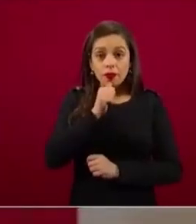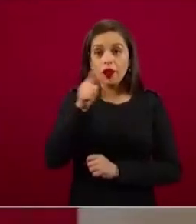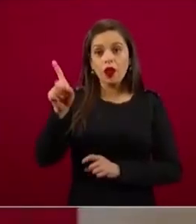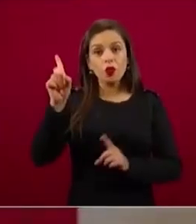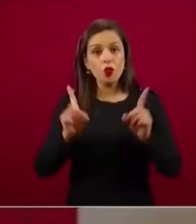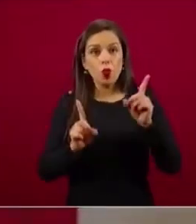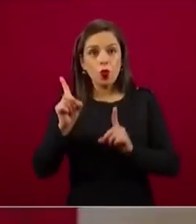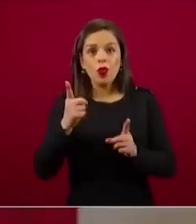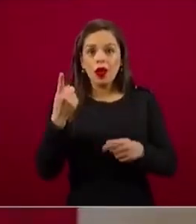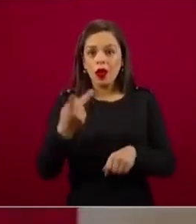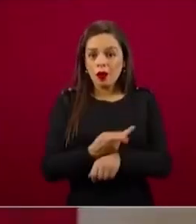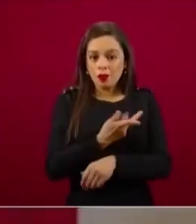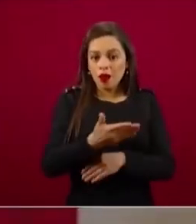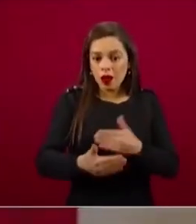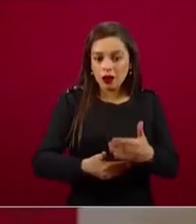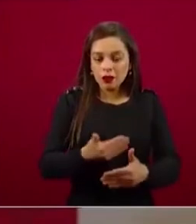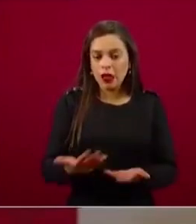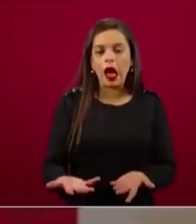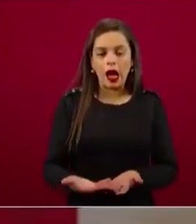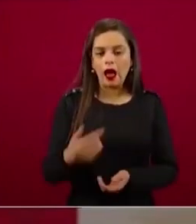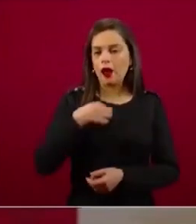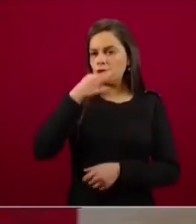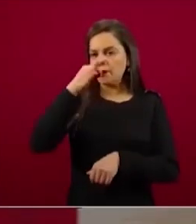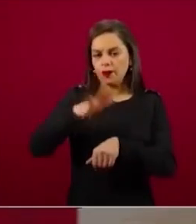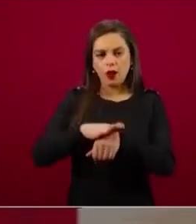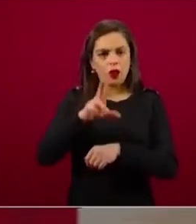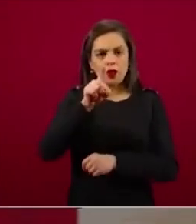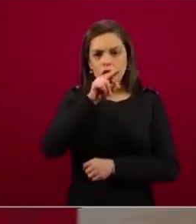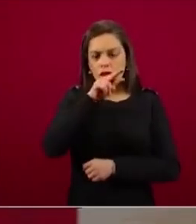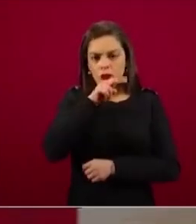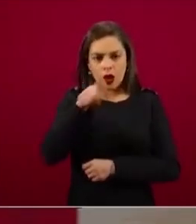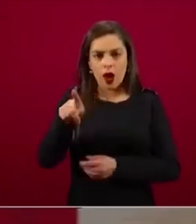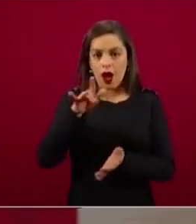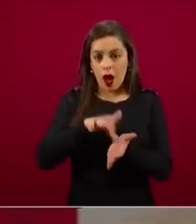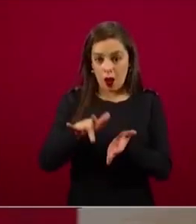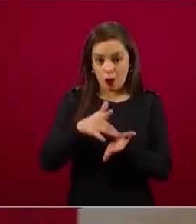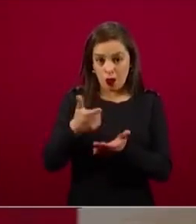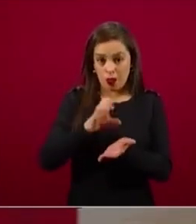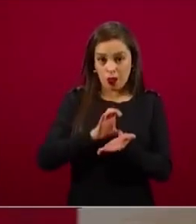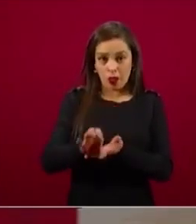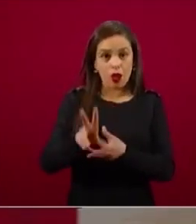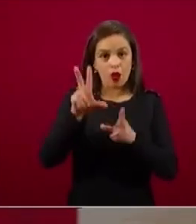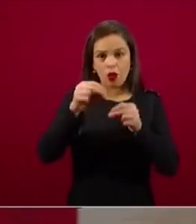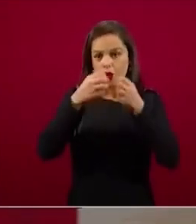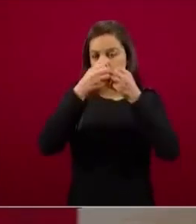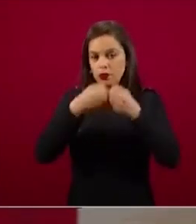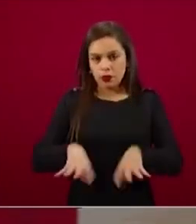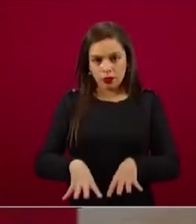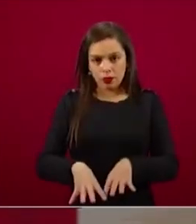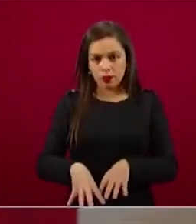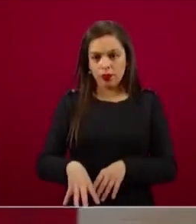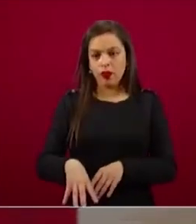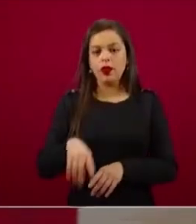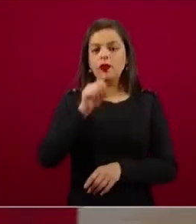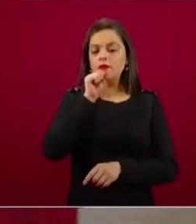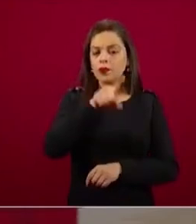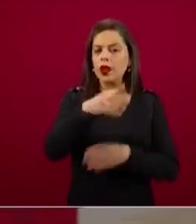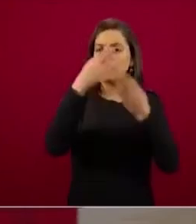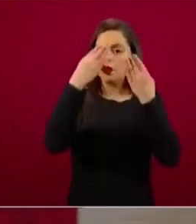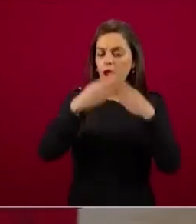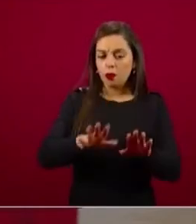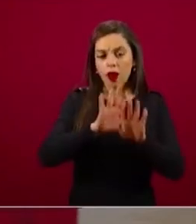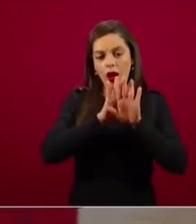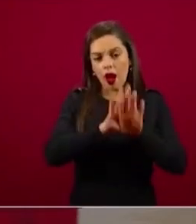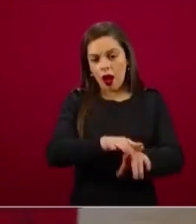perdido el apoyo. El apoyo está ahí, está en su cuenta bancaria a su nombre, importante decirlo.